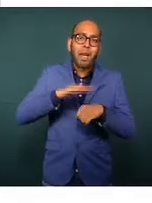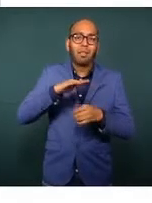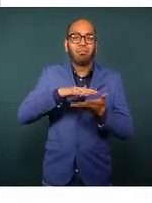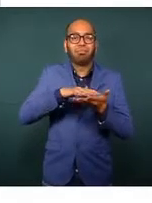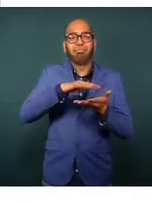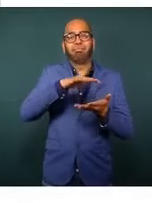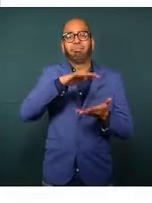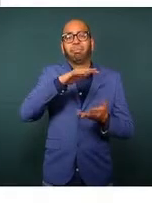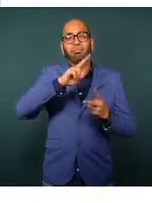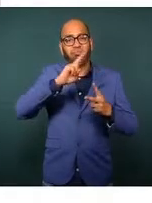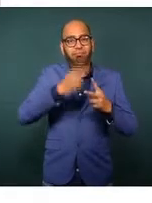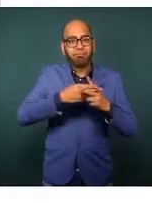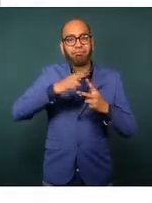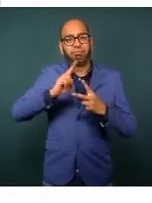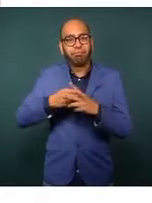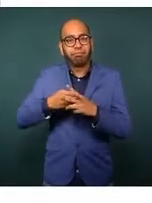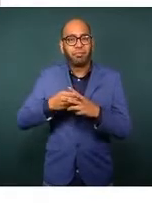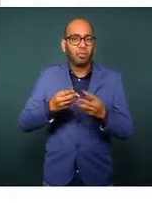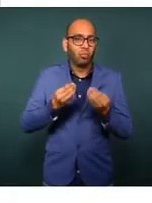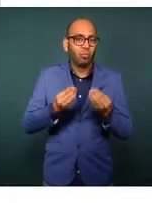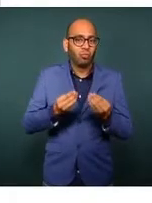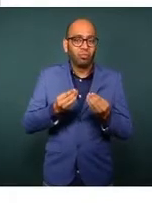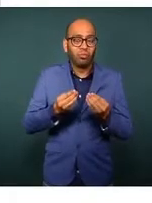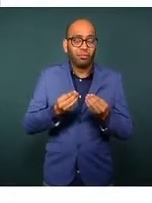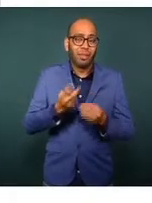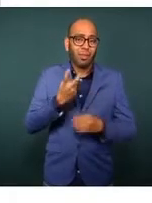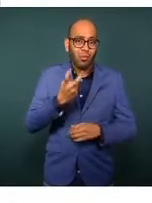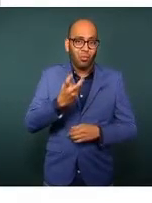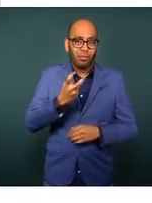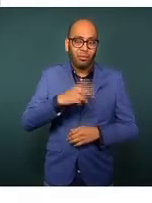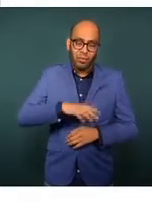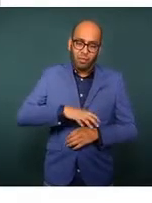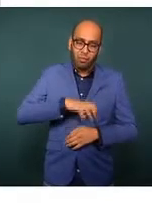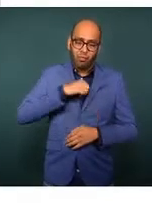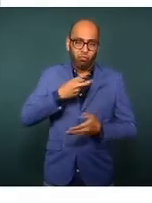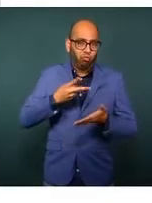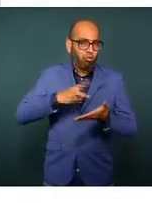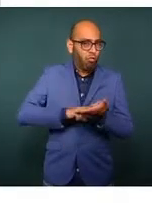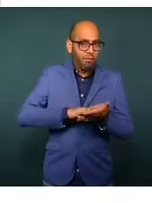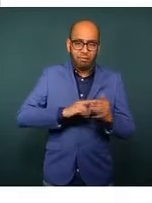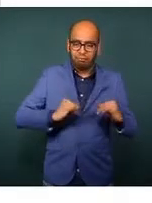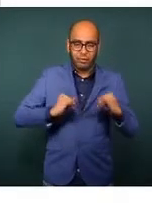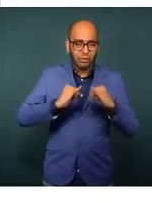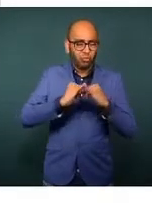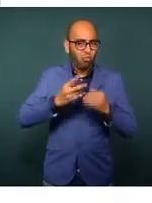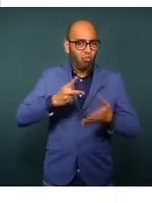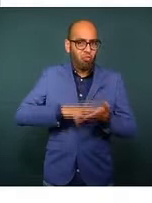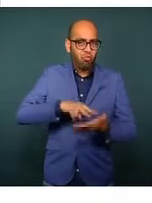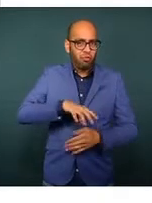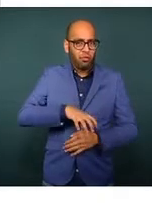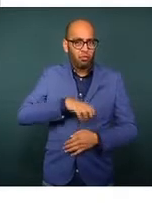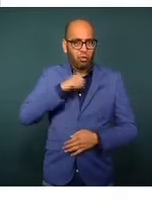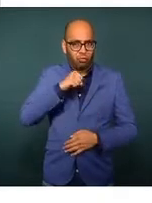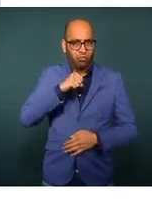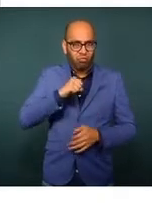reforzando los esfuerzos con todas las instituciones, de manera coordinada,